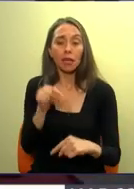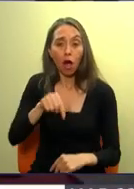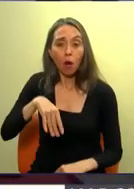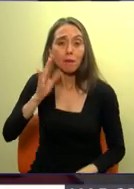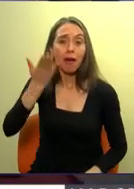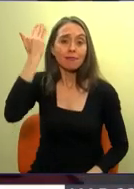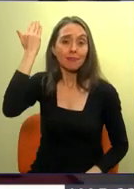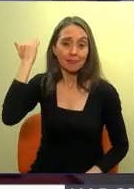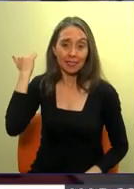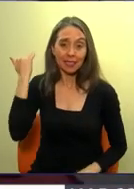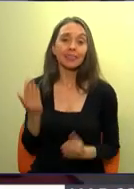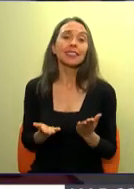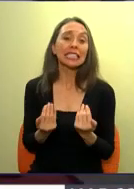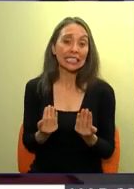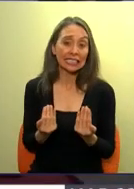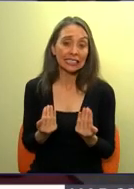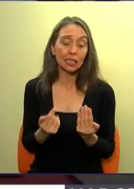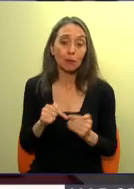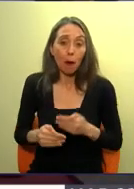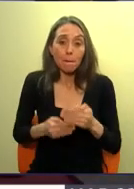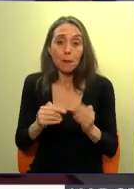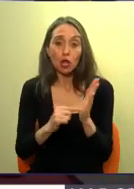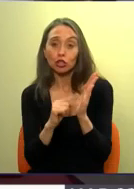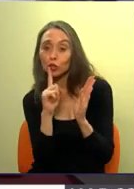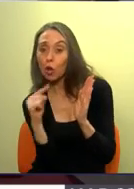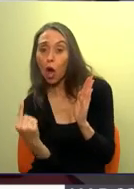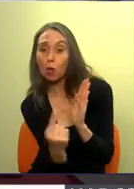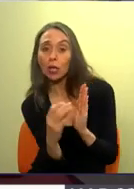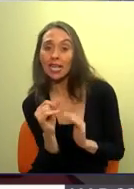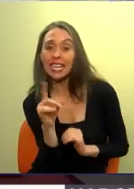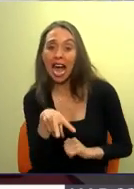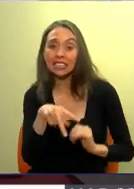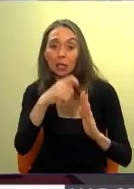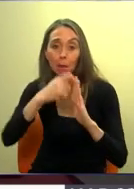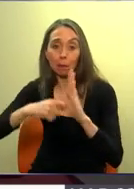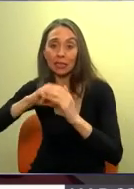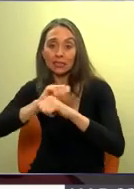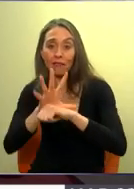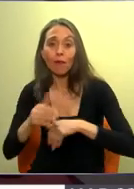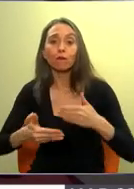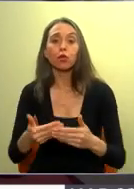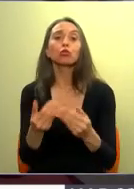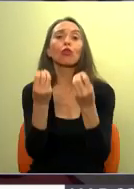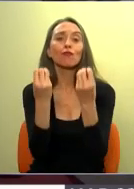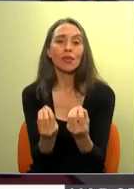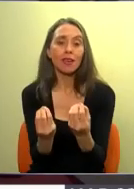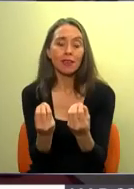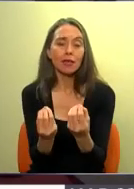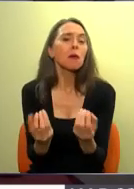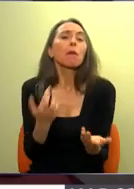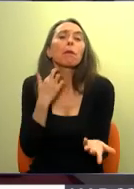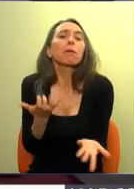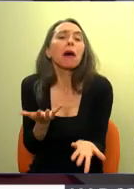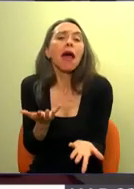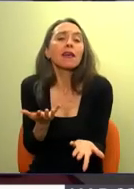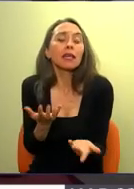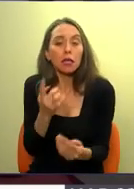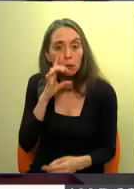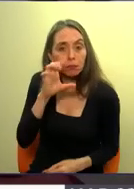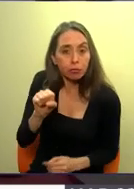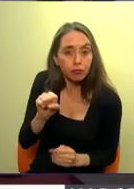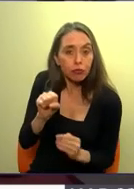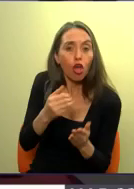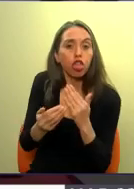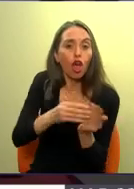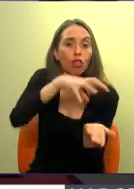nunca necesitamos que este proceso de la CASEN en pandemia funcione y funcione bien. ¿Para qué? Para identificar los